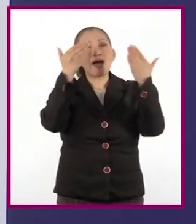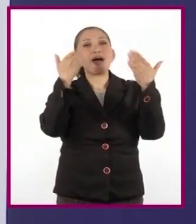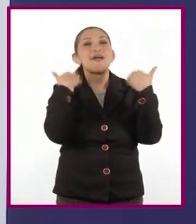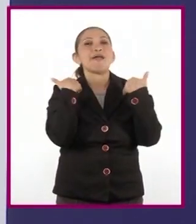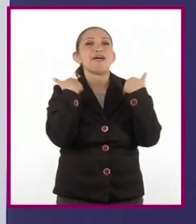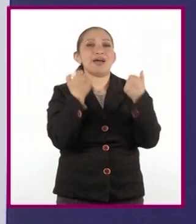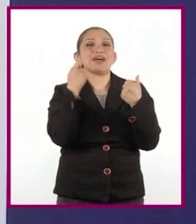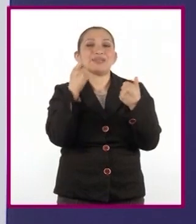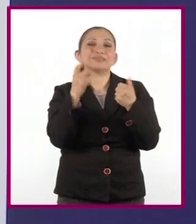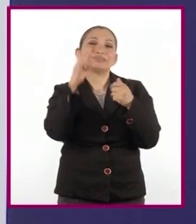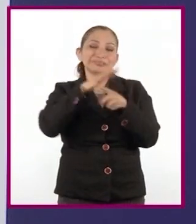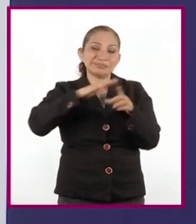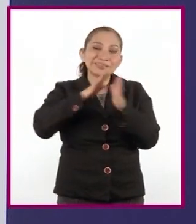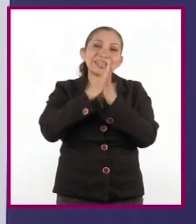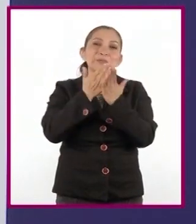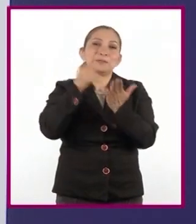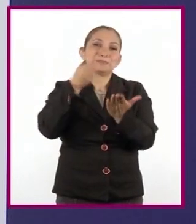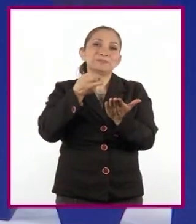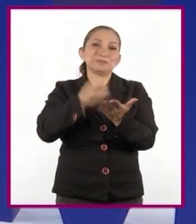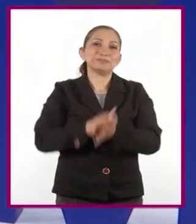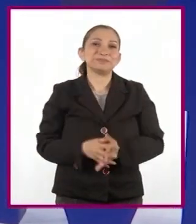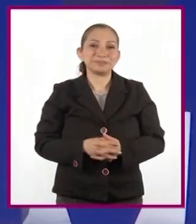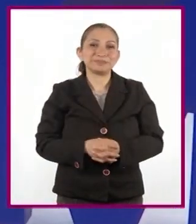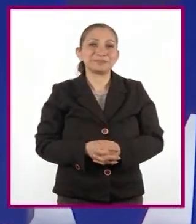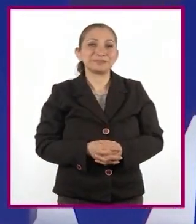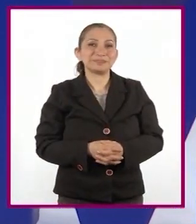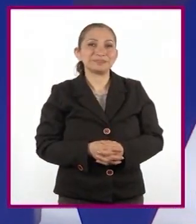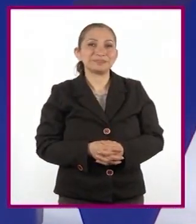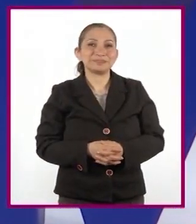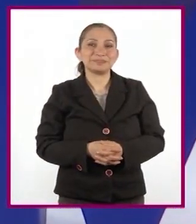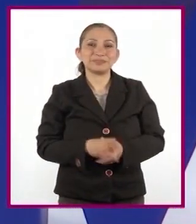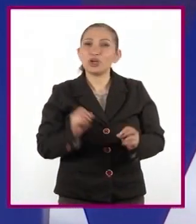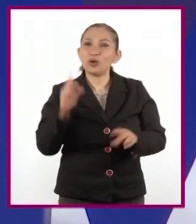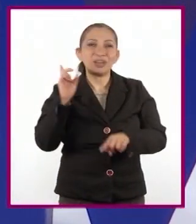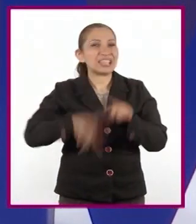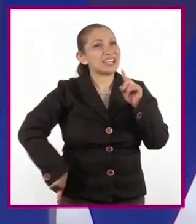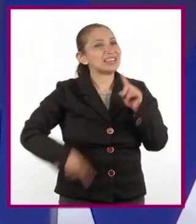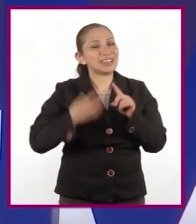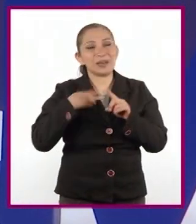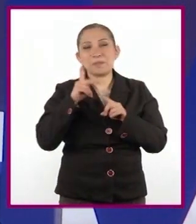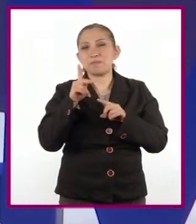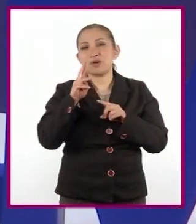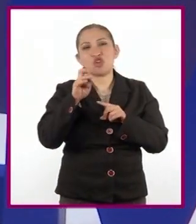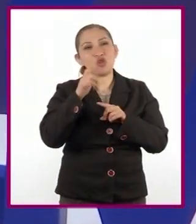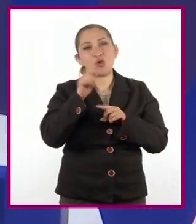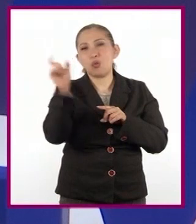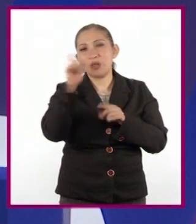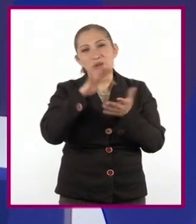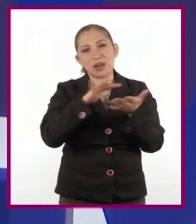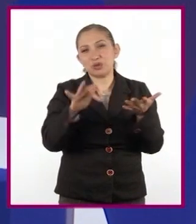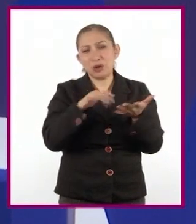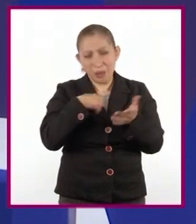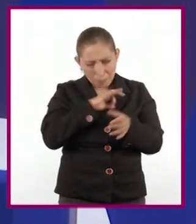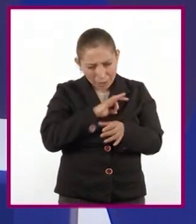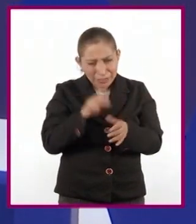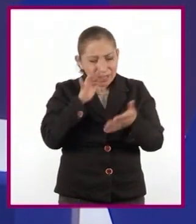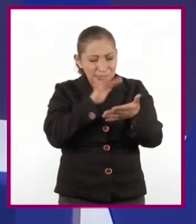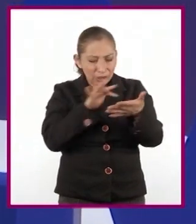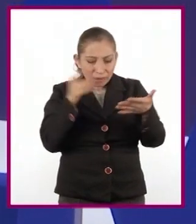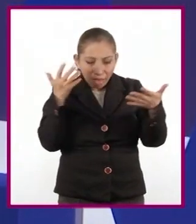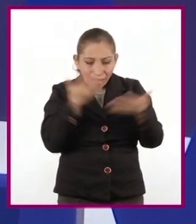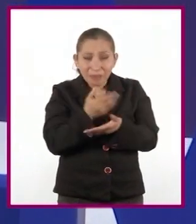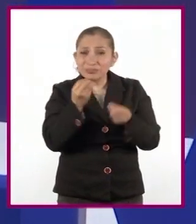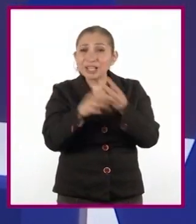comprensión del texto principal. No omitan los textos introductorios en sus lecturas se pueden encontrar